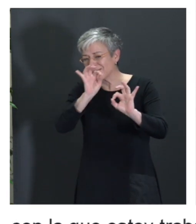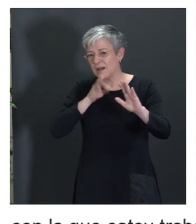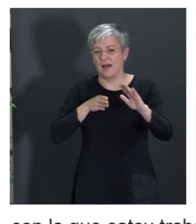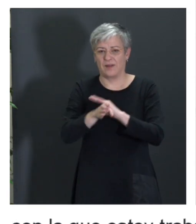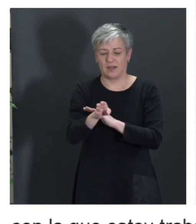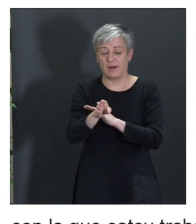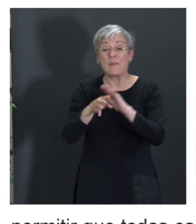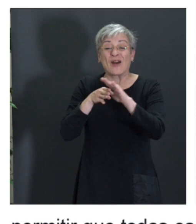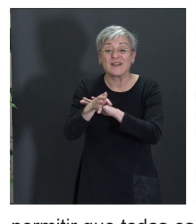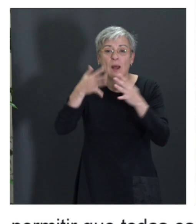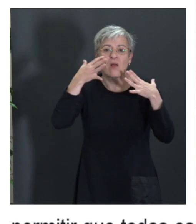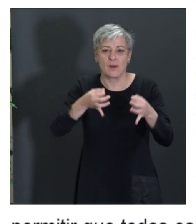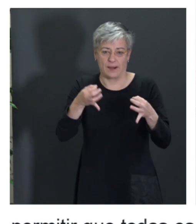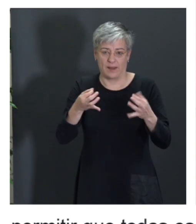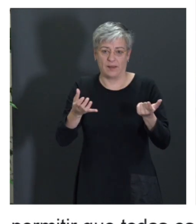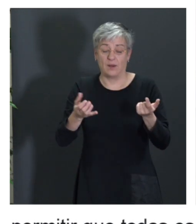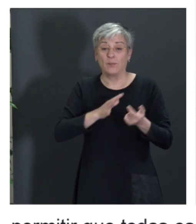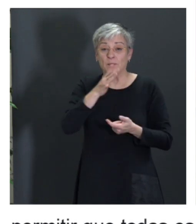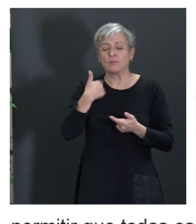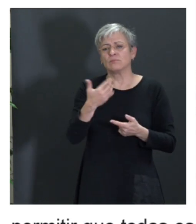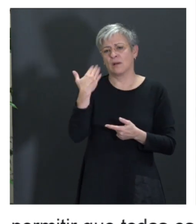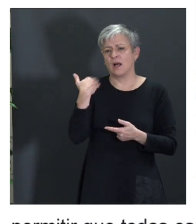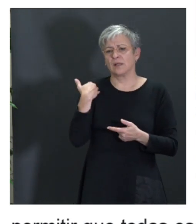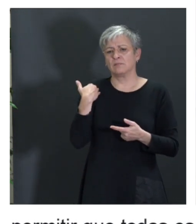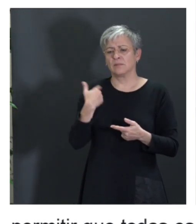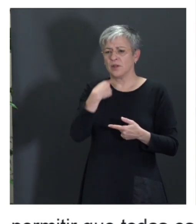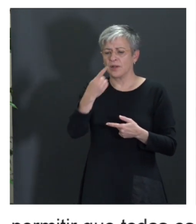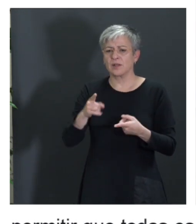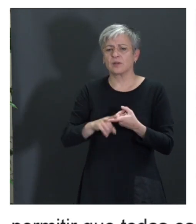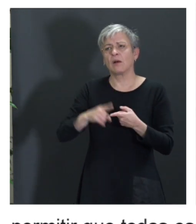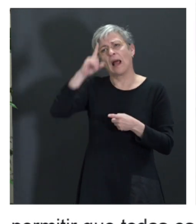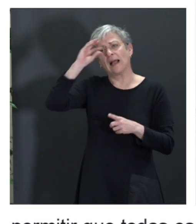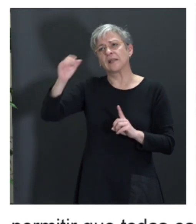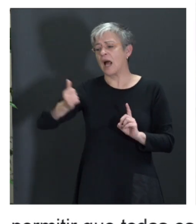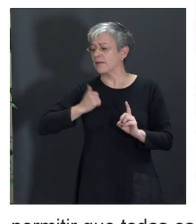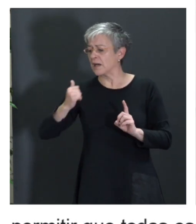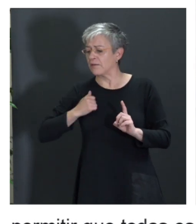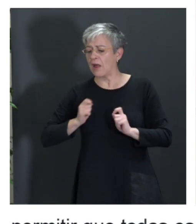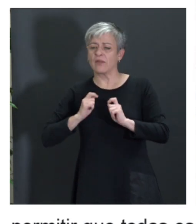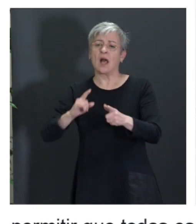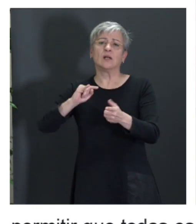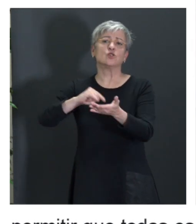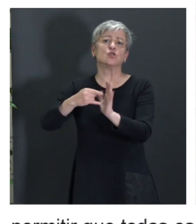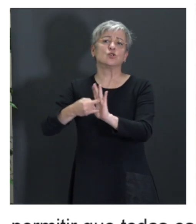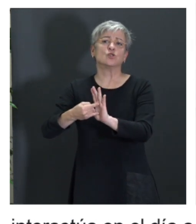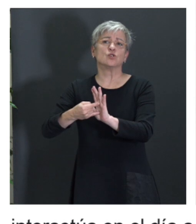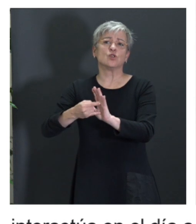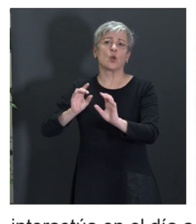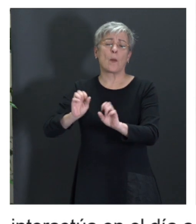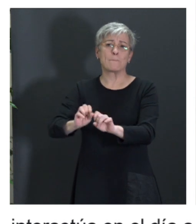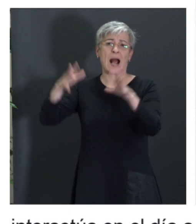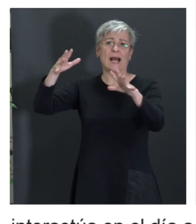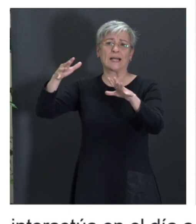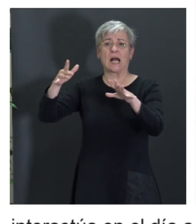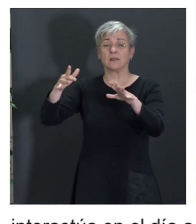de verdad. Porque, como hablábamos antes, hay mucha gente que se aprovecha de la inteligencia artificial para dar soluciones mágicas que no existen, porque las